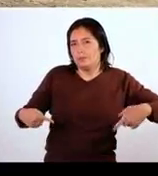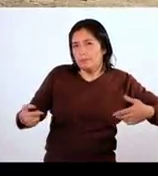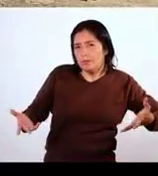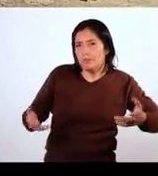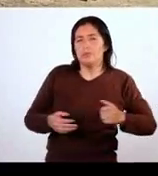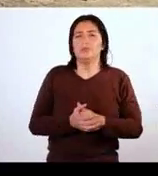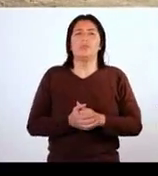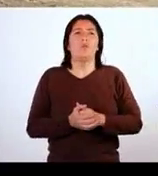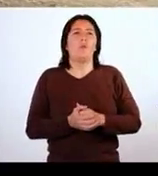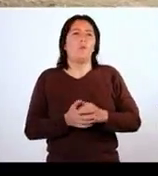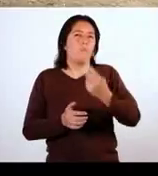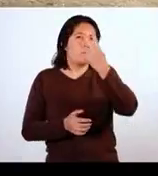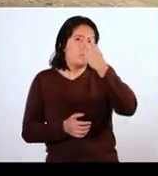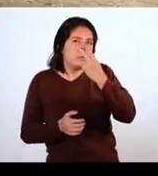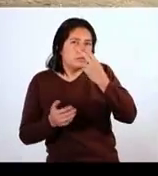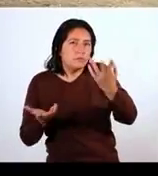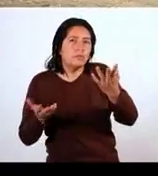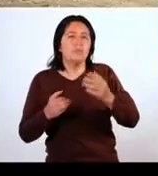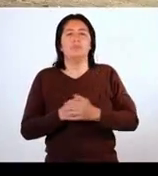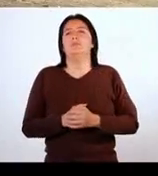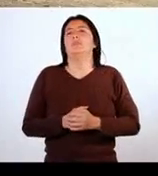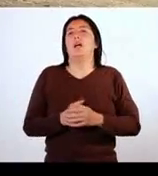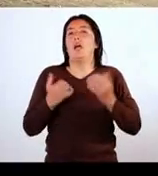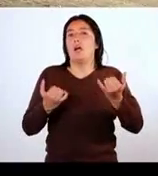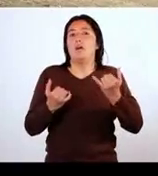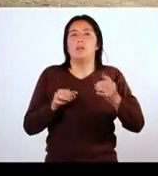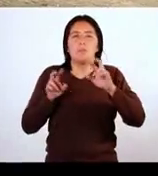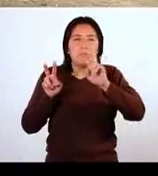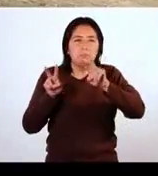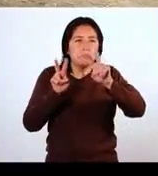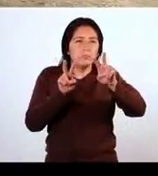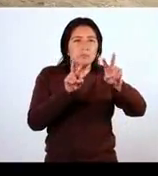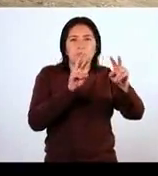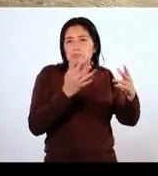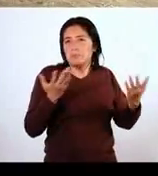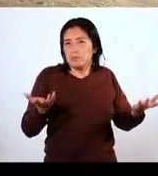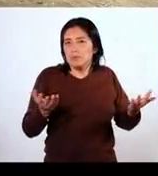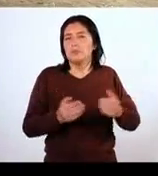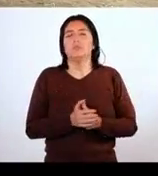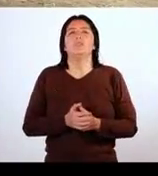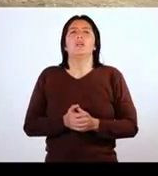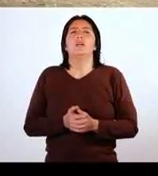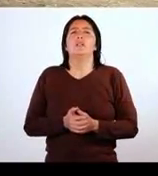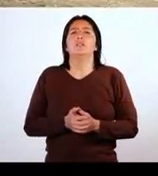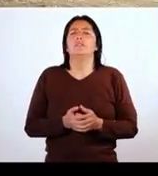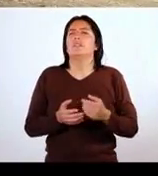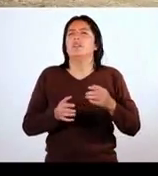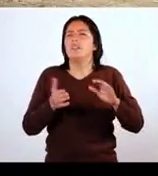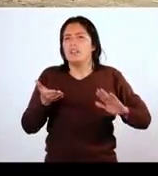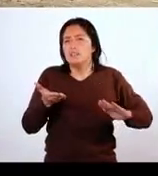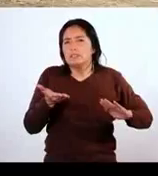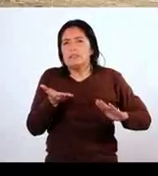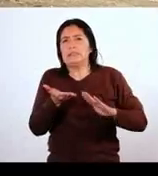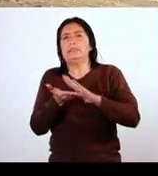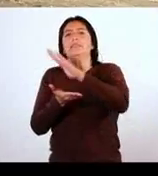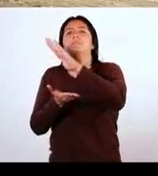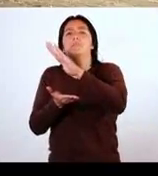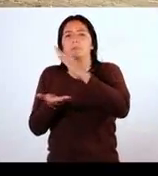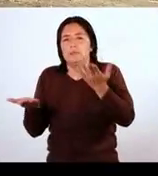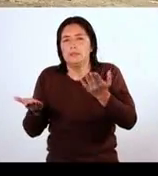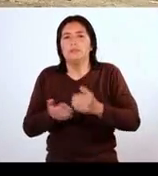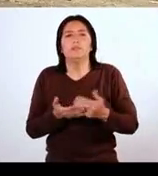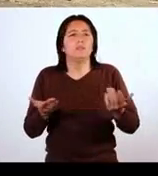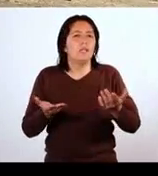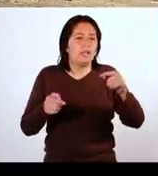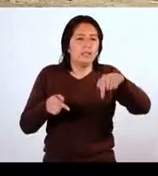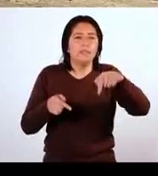visual y vamos a hacer las inspecciones sobre las rampas que se